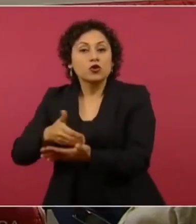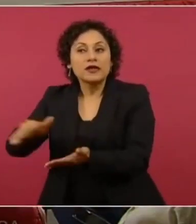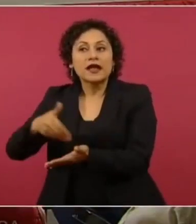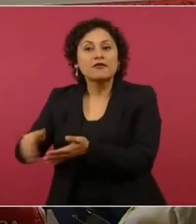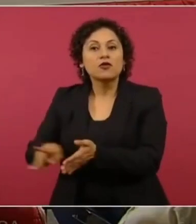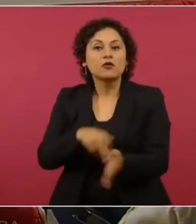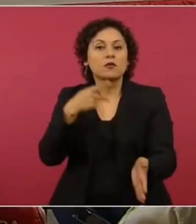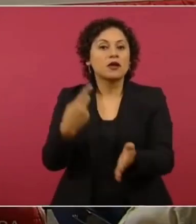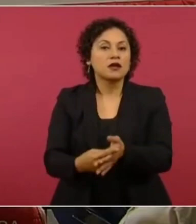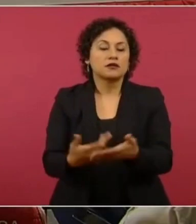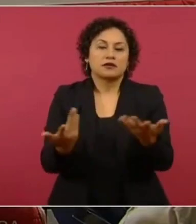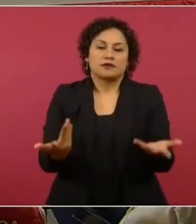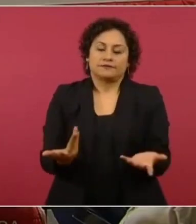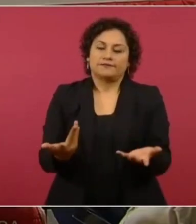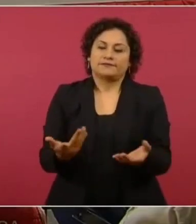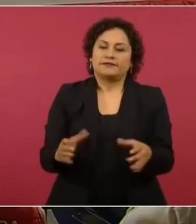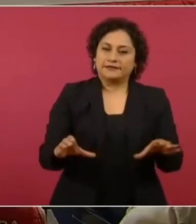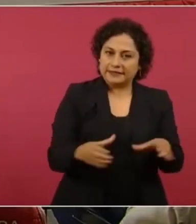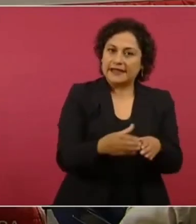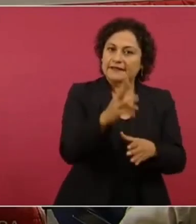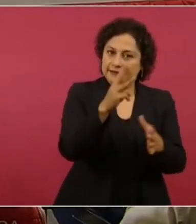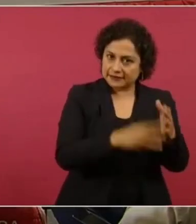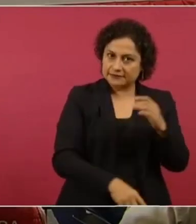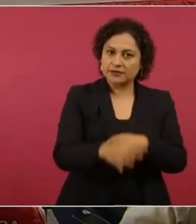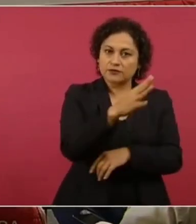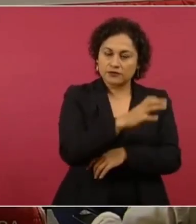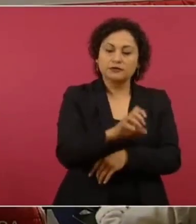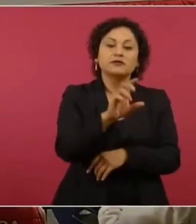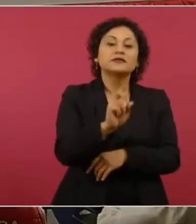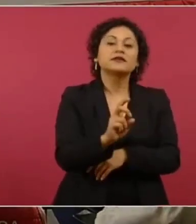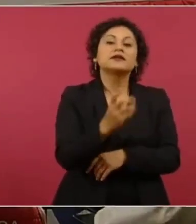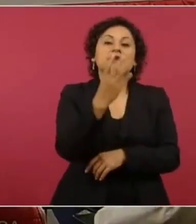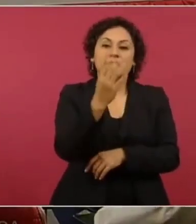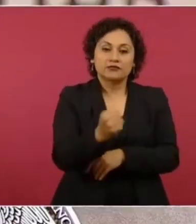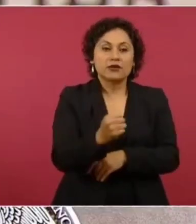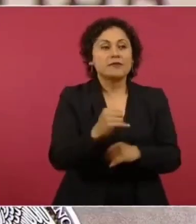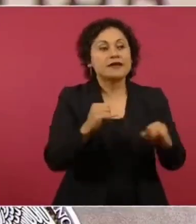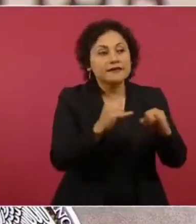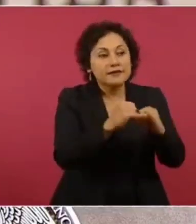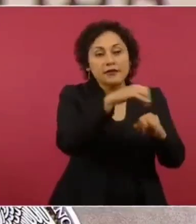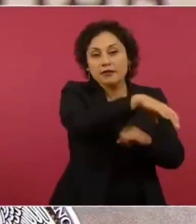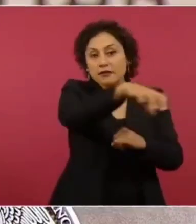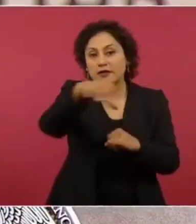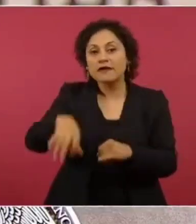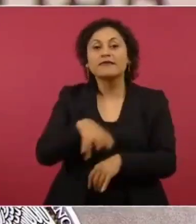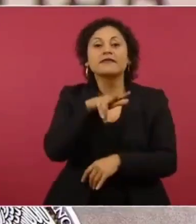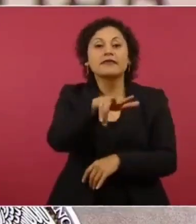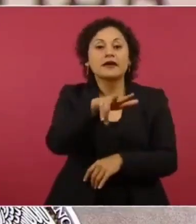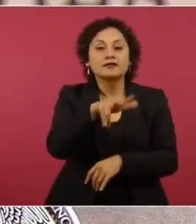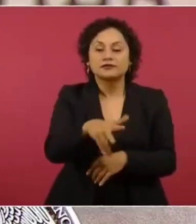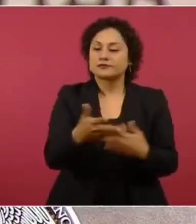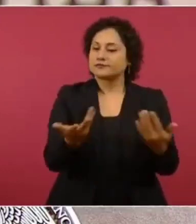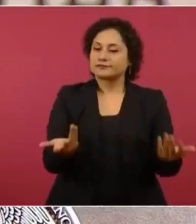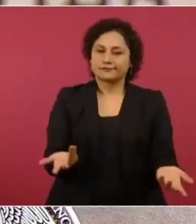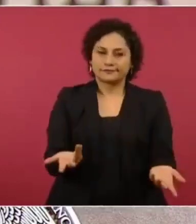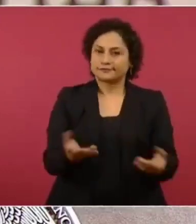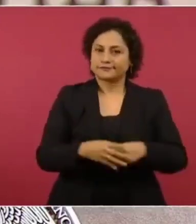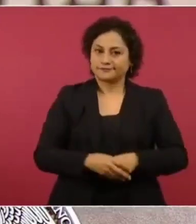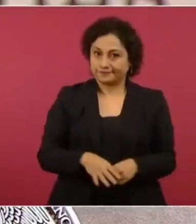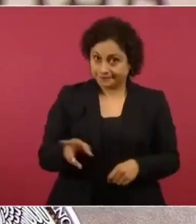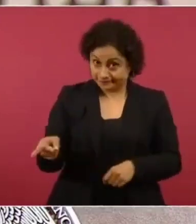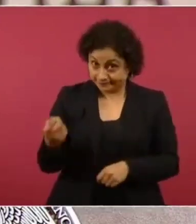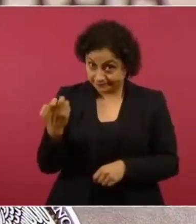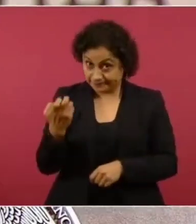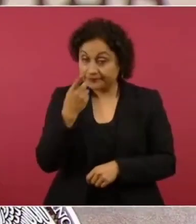mil cuatrocientos treinta y nueve empleos de las dieciocho dependencia. Esto no es es verdad, la